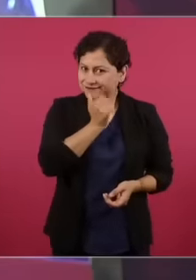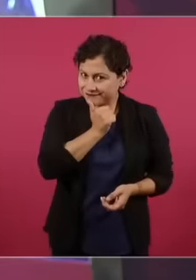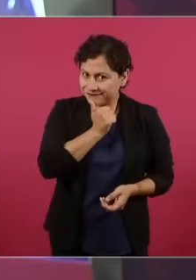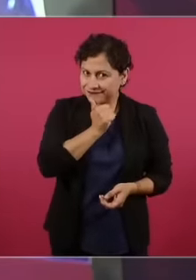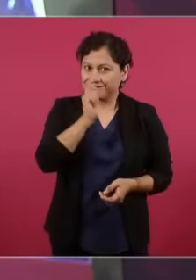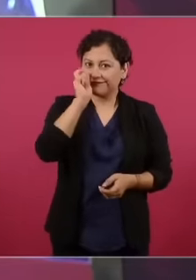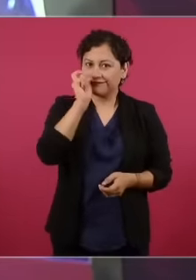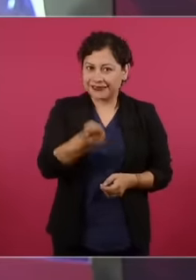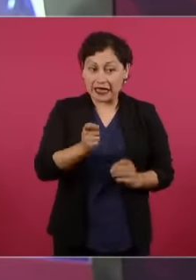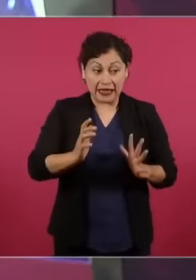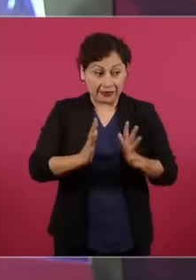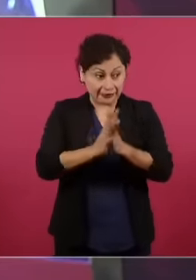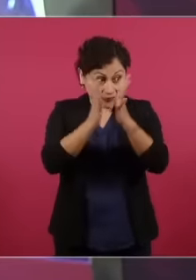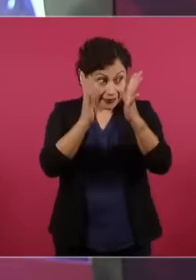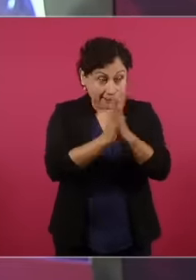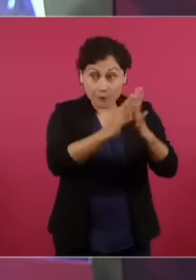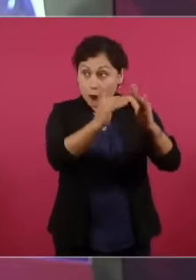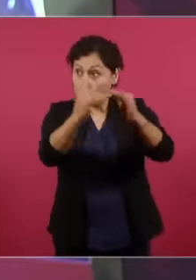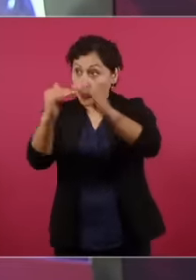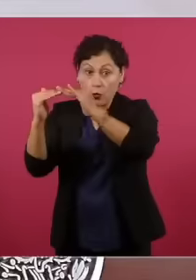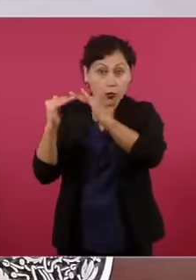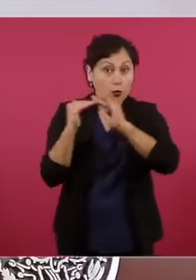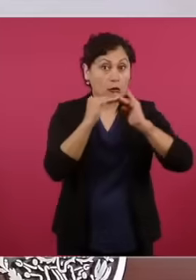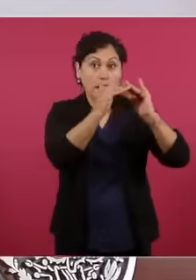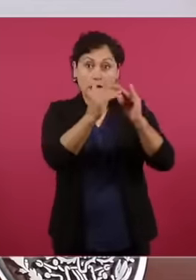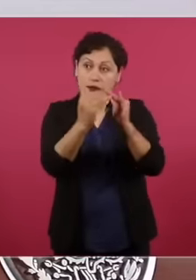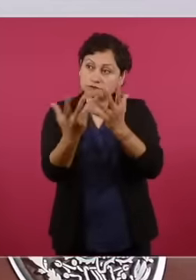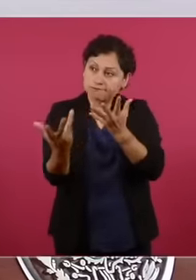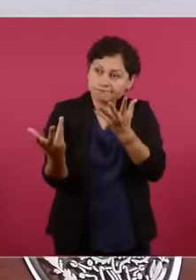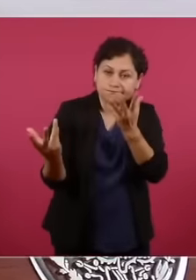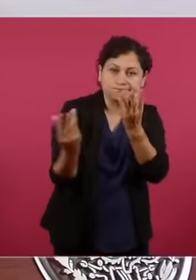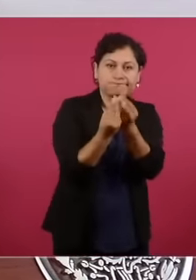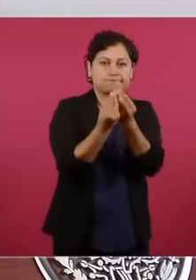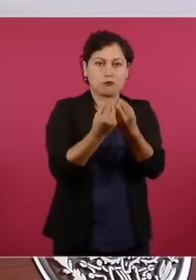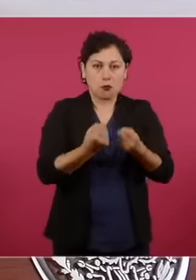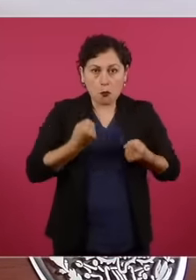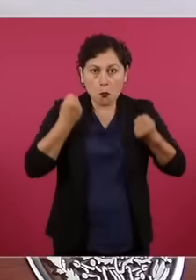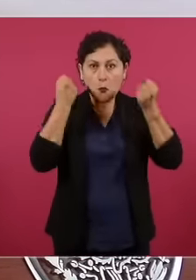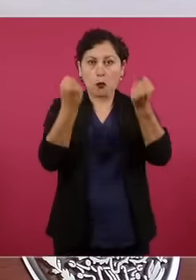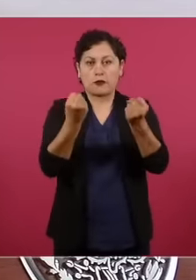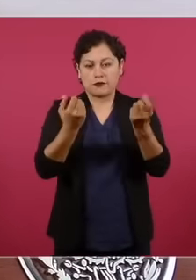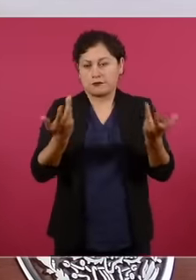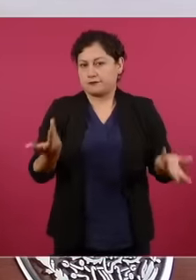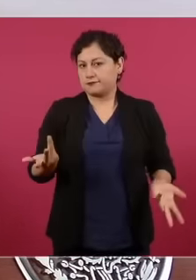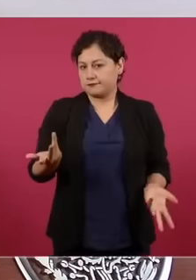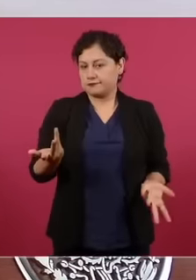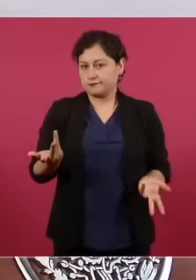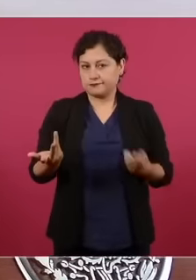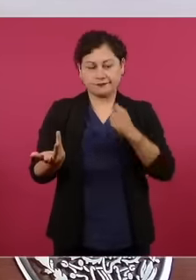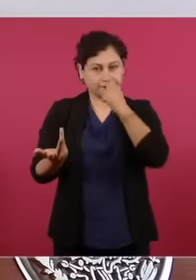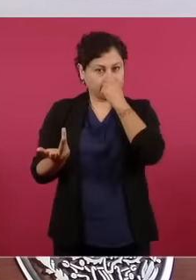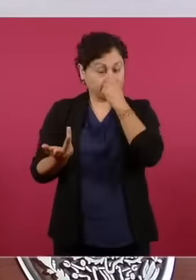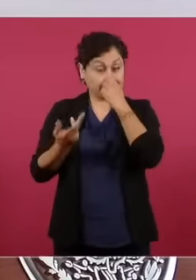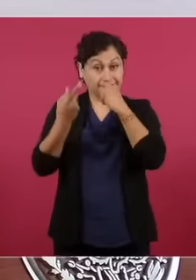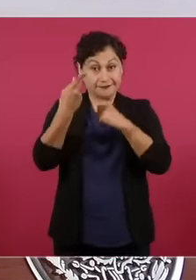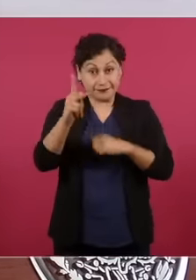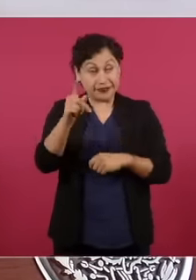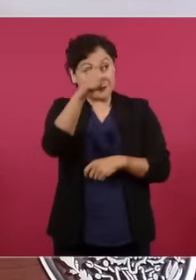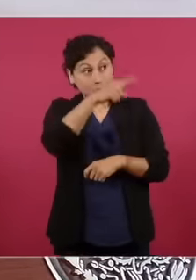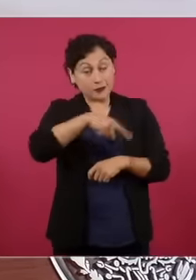Entonces les cuesta Trabajo Se acostumbraron A un sistema